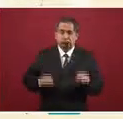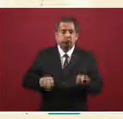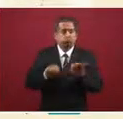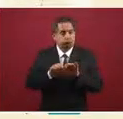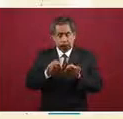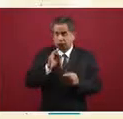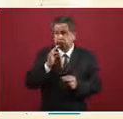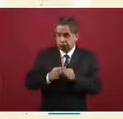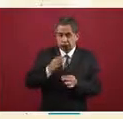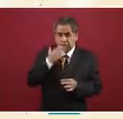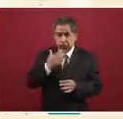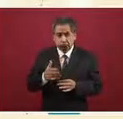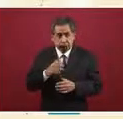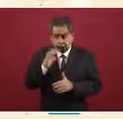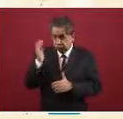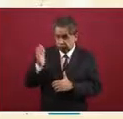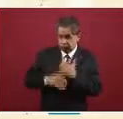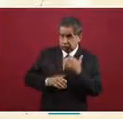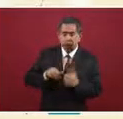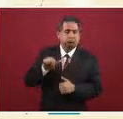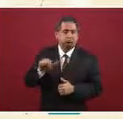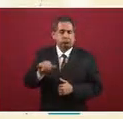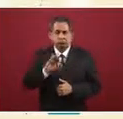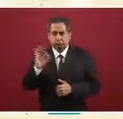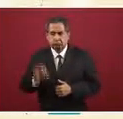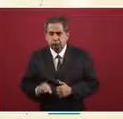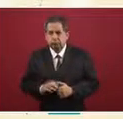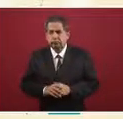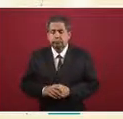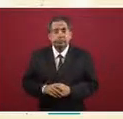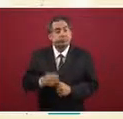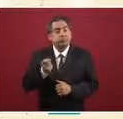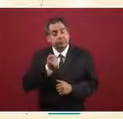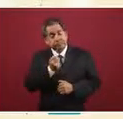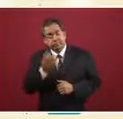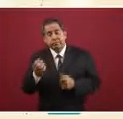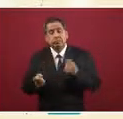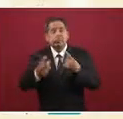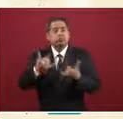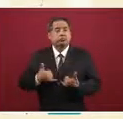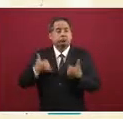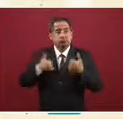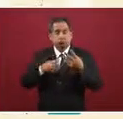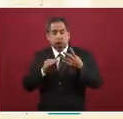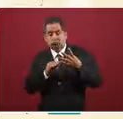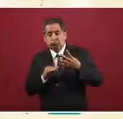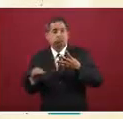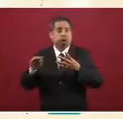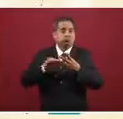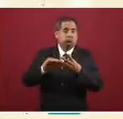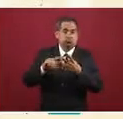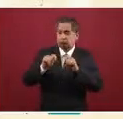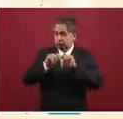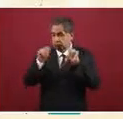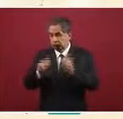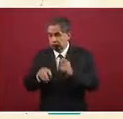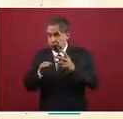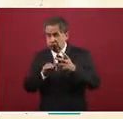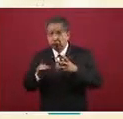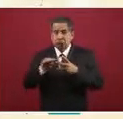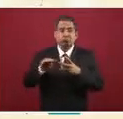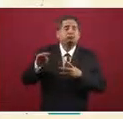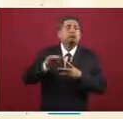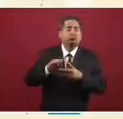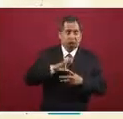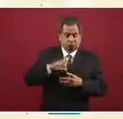con licenciaturas concluidas, 16 por ciento. E incluso jóvenes que tienen algún estudio de posgrado,